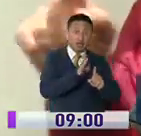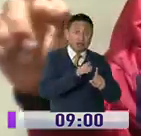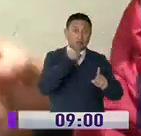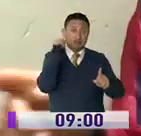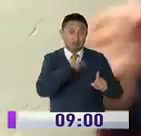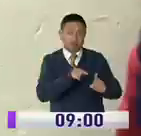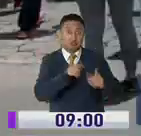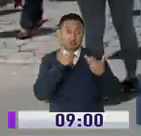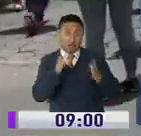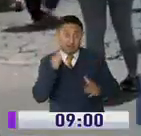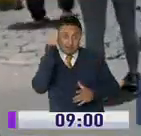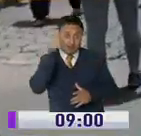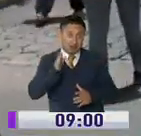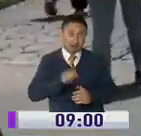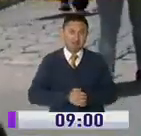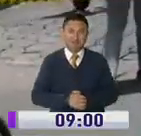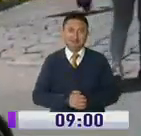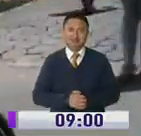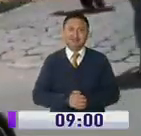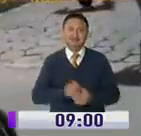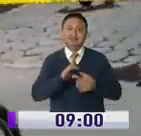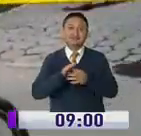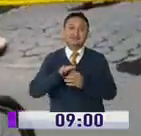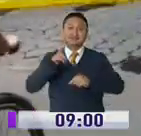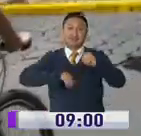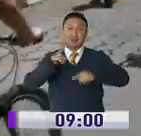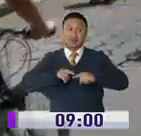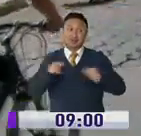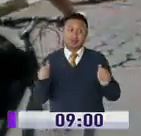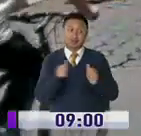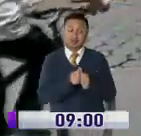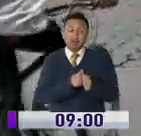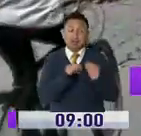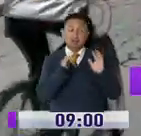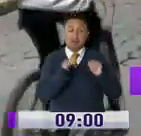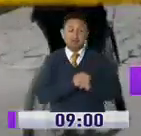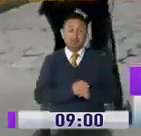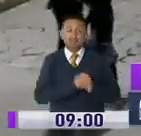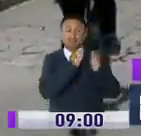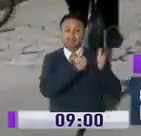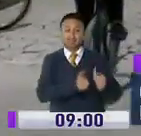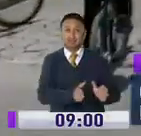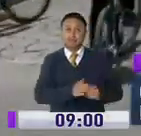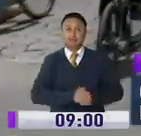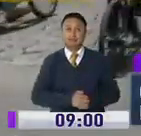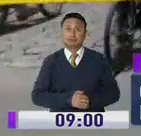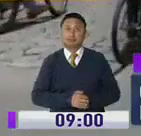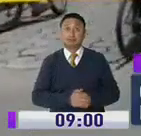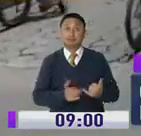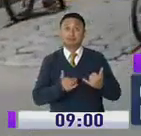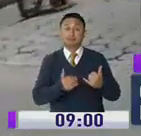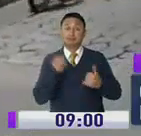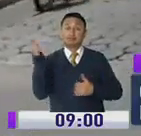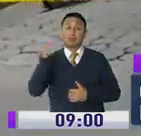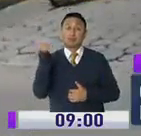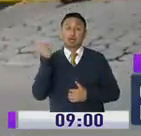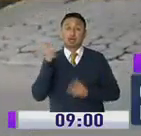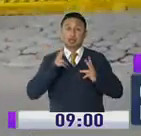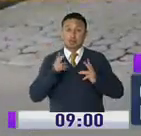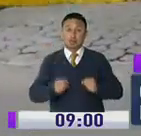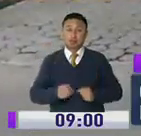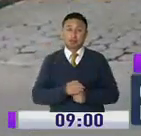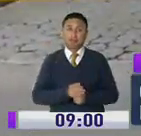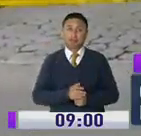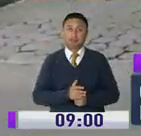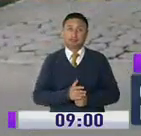predeterminación. Varios compañeros y amigos se reunieron para despedir al joven y darle cristiana sepultura en medio de la emergencia sanitaria que vive